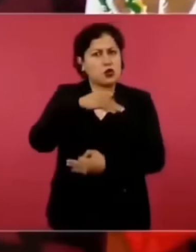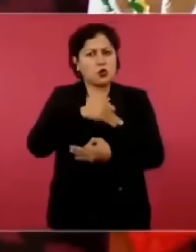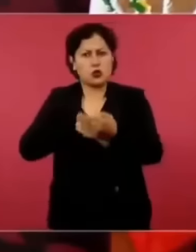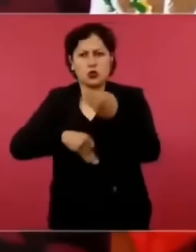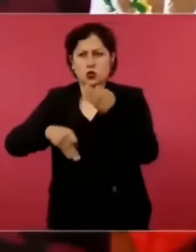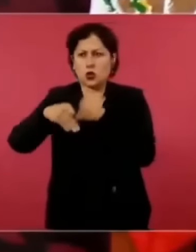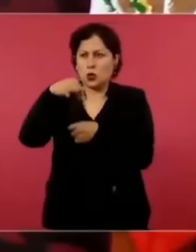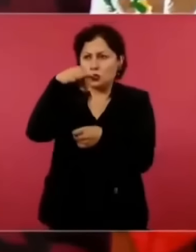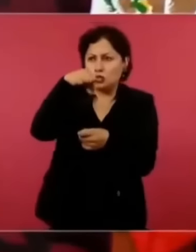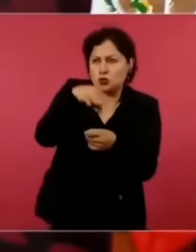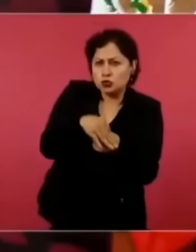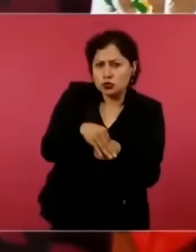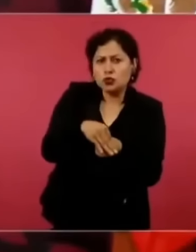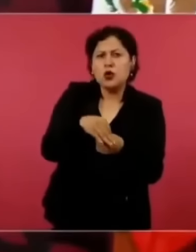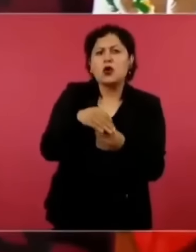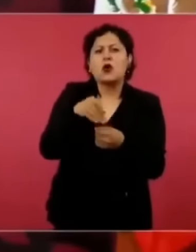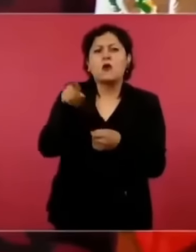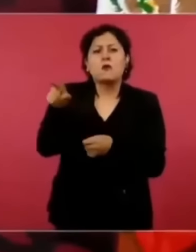que perdió?